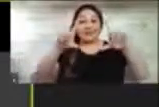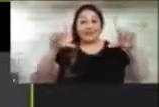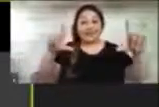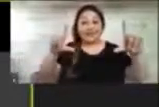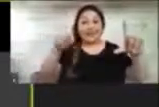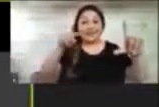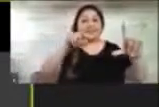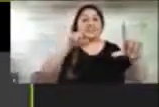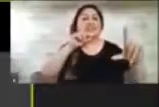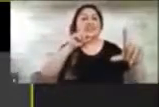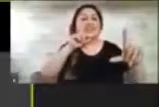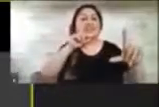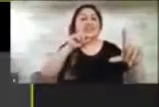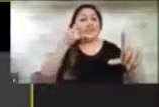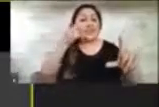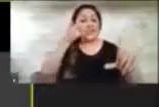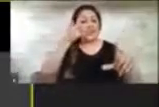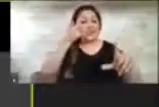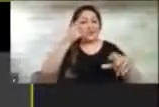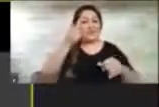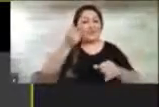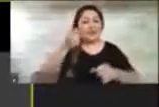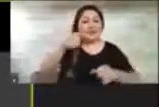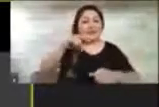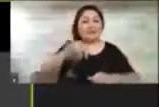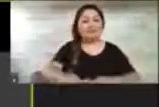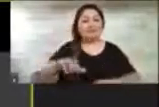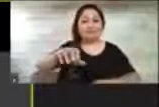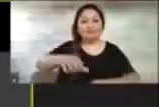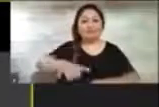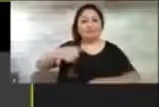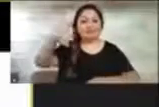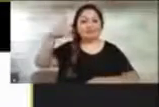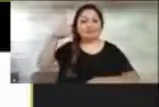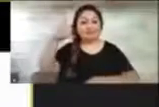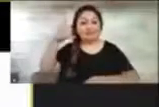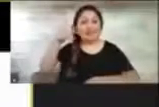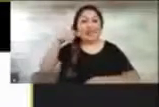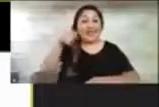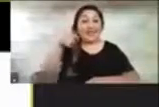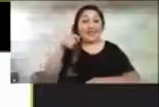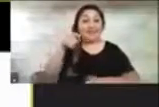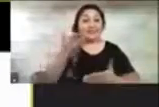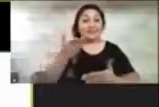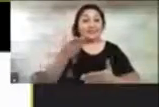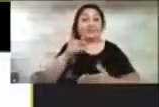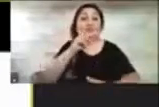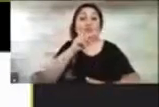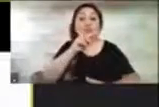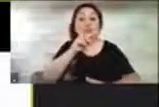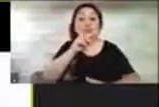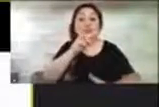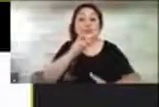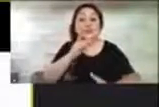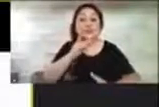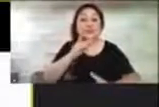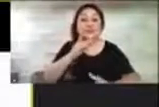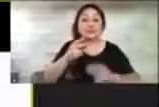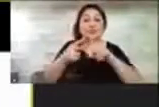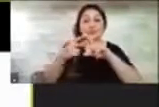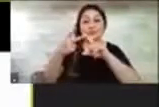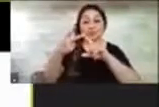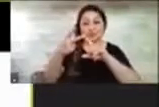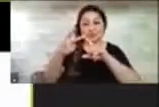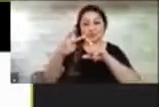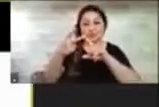teléfono como ese que están viendo allí. Pasa la siguiente, por favor, que básicamente tenía dos funciones,